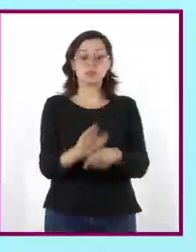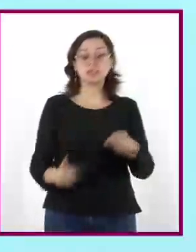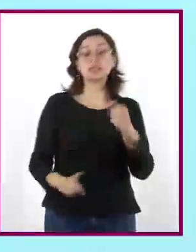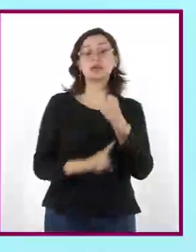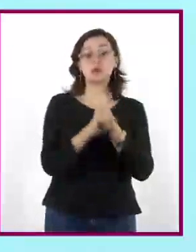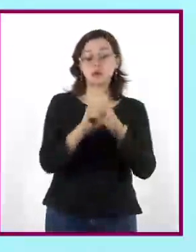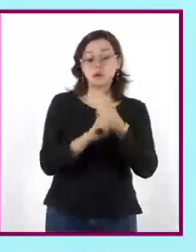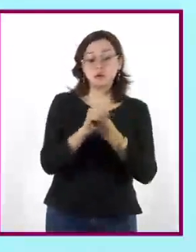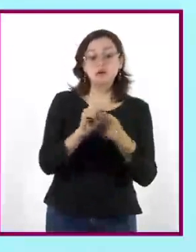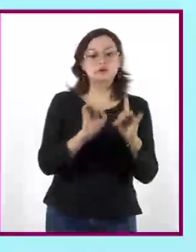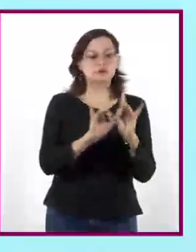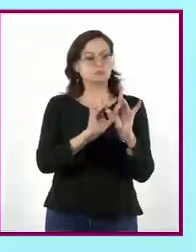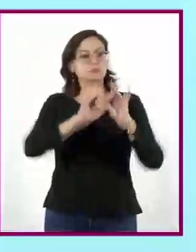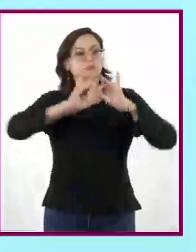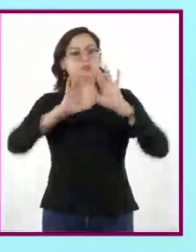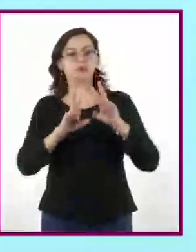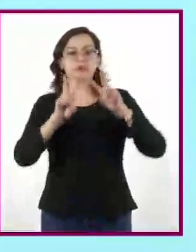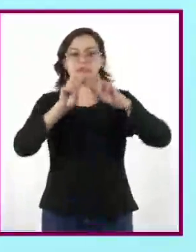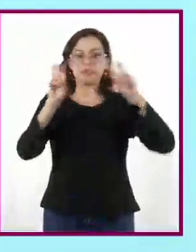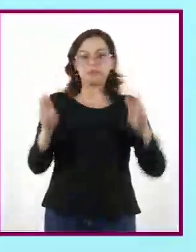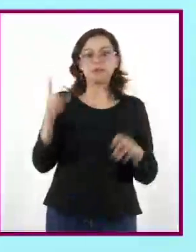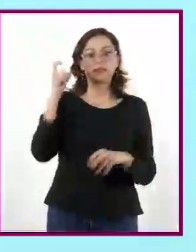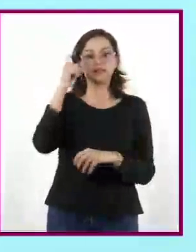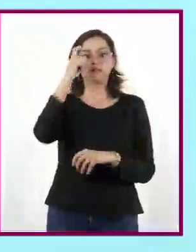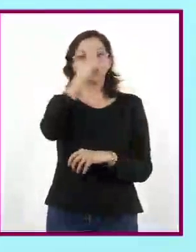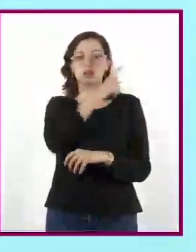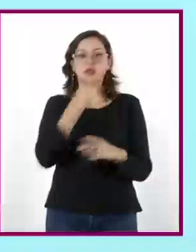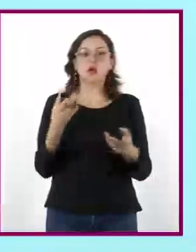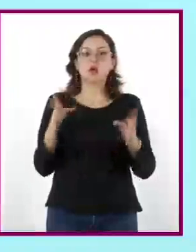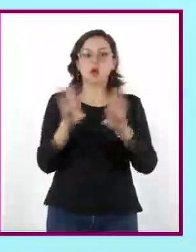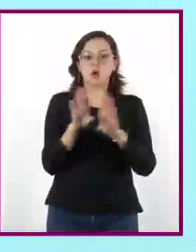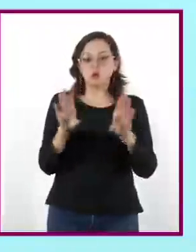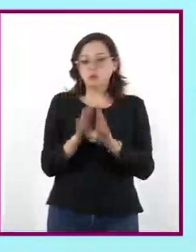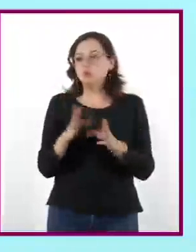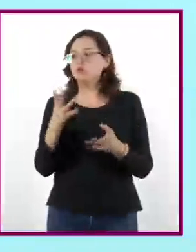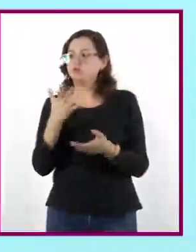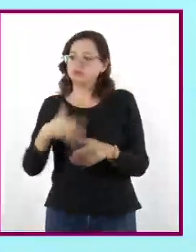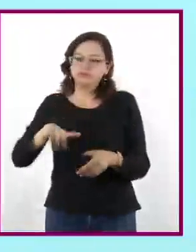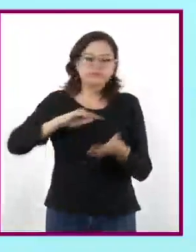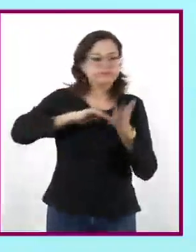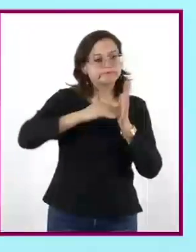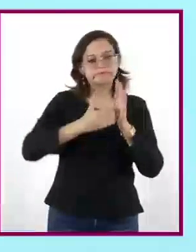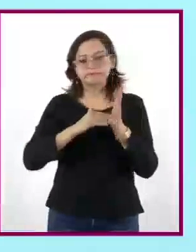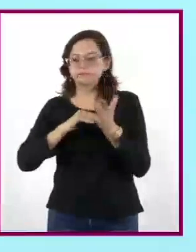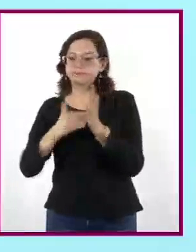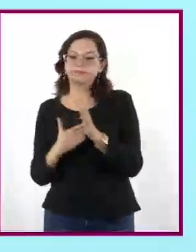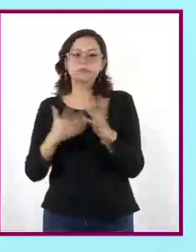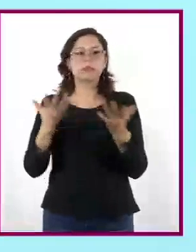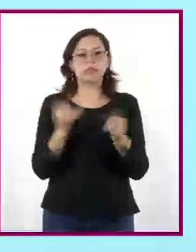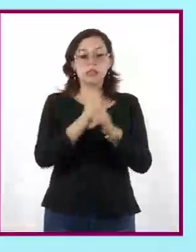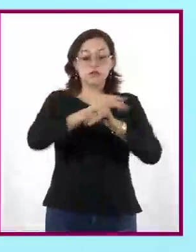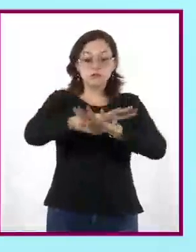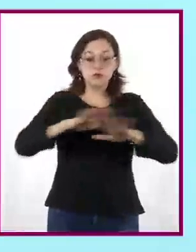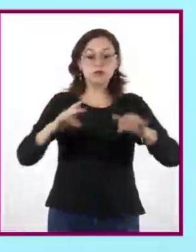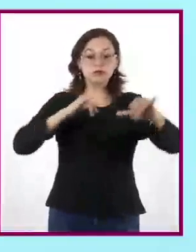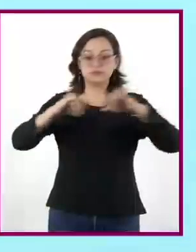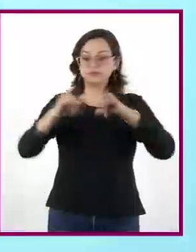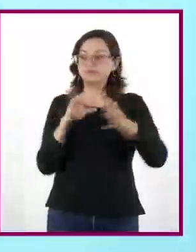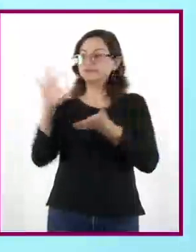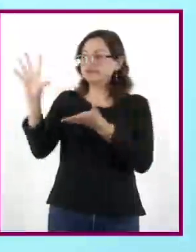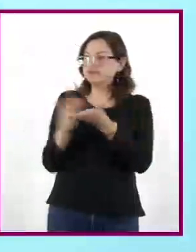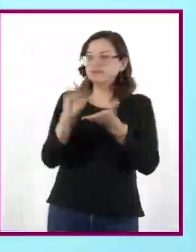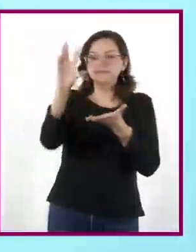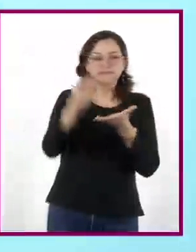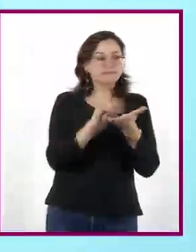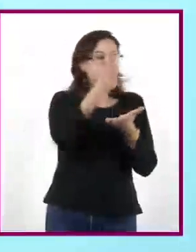de un caso o situación relevante a partir de la búsqueda, el análisis y la integración de información geográfica.